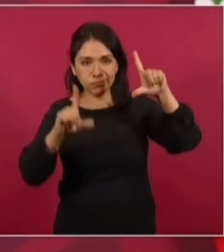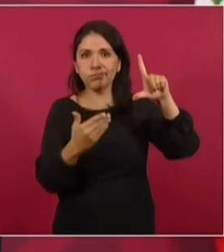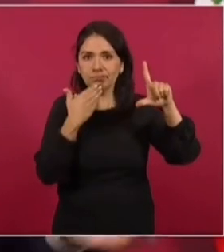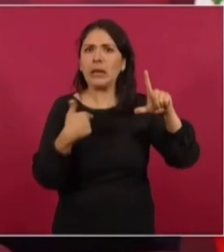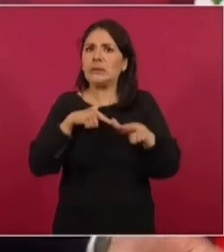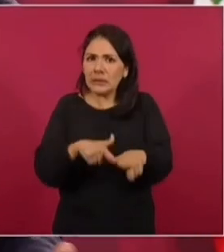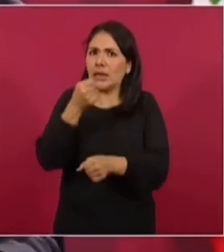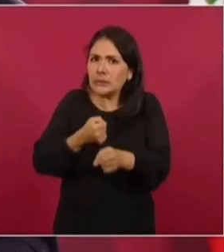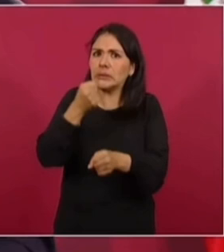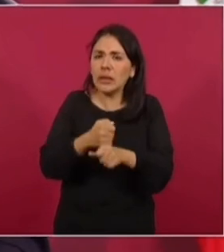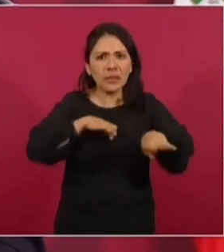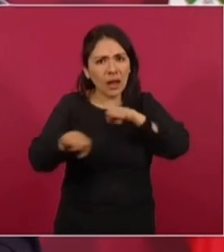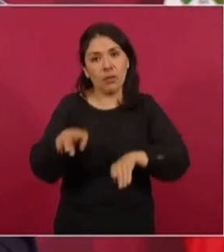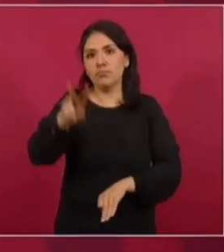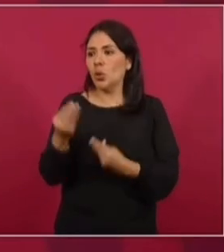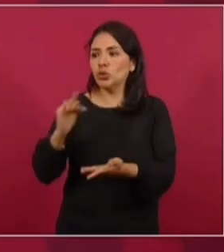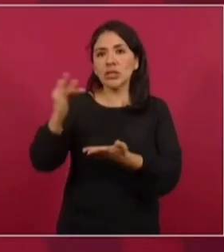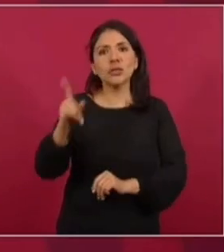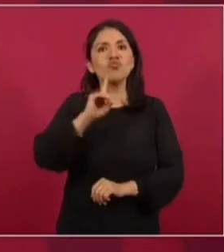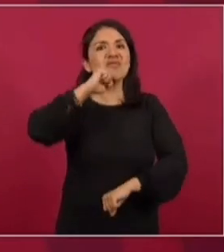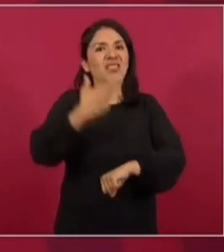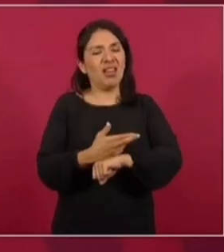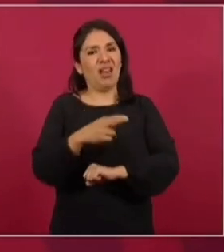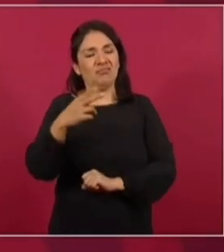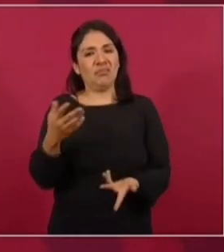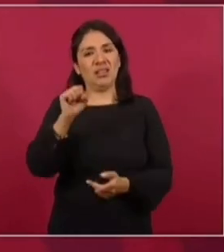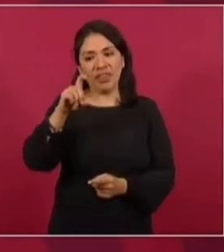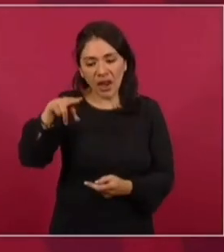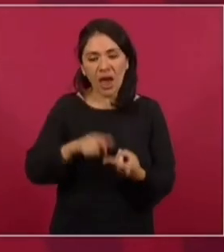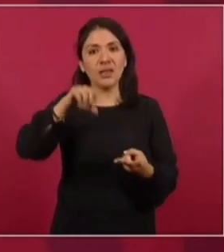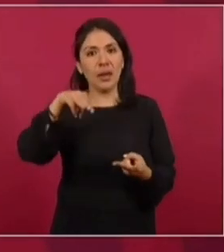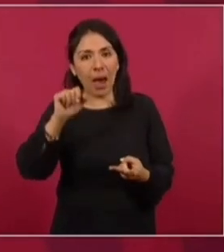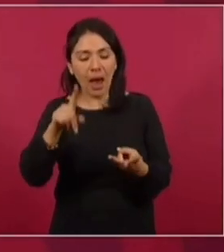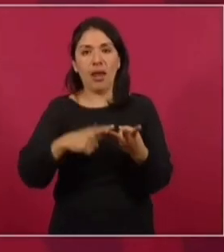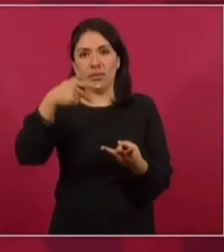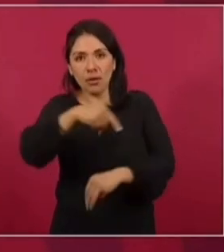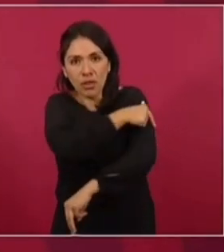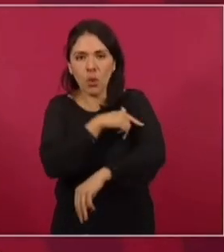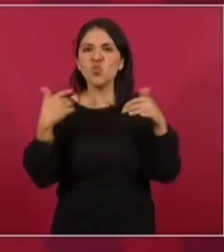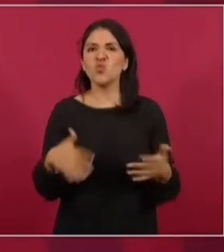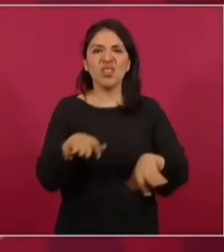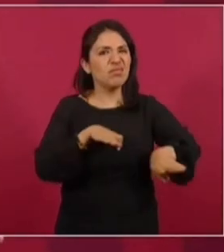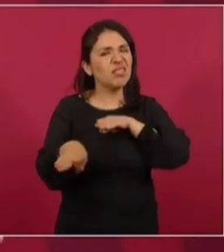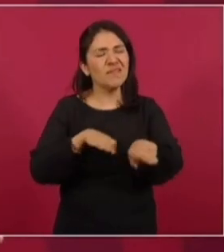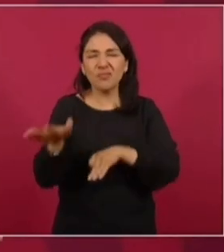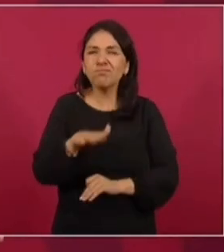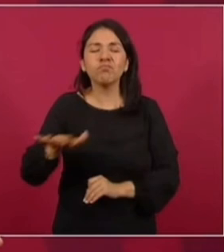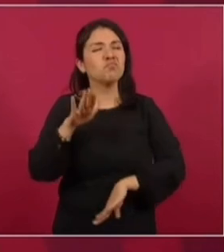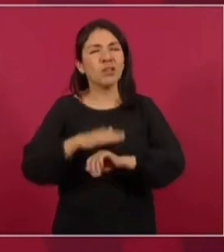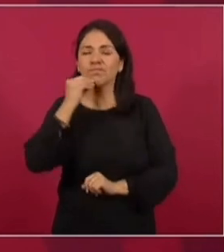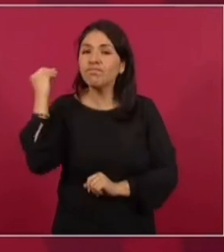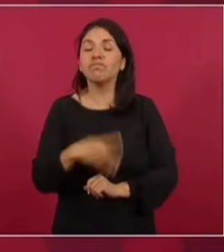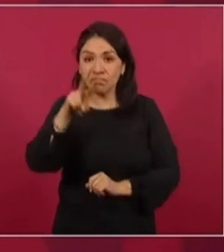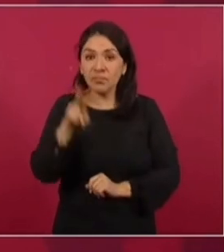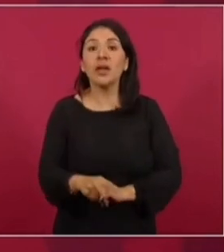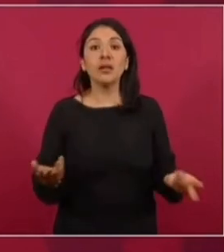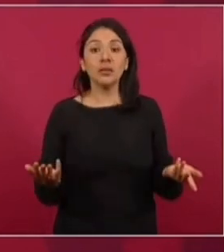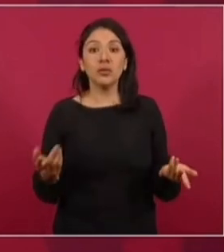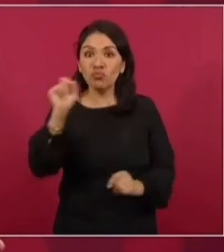trabajando en eso. yo tengo que agradecerle mucho a la Secretaría de Defensa, a la Secretaría de Marina, a la Guardia. Hacen un trabajo extraordinario.